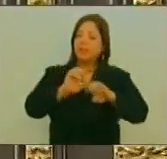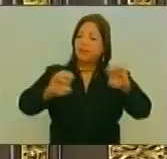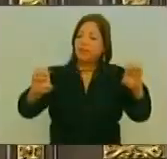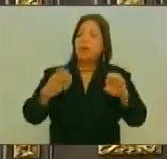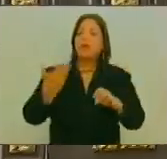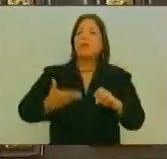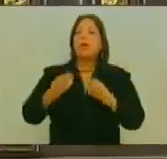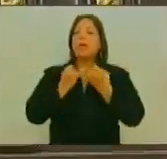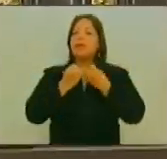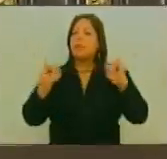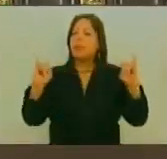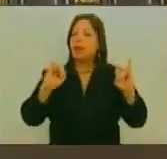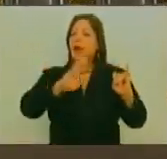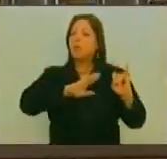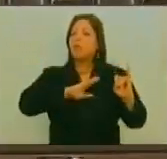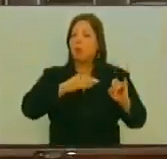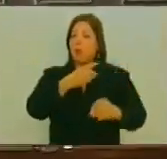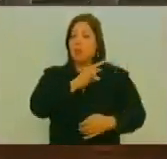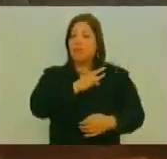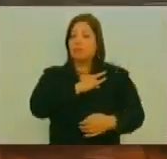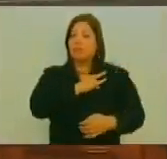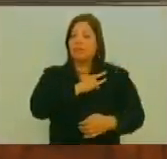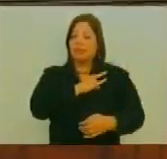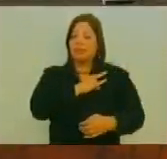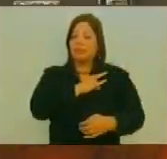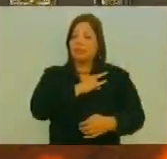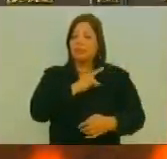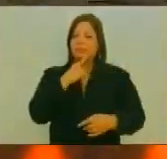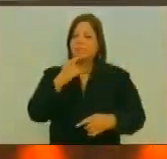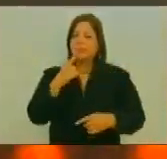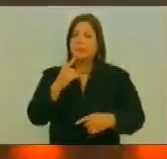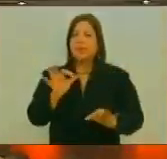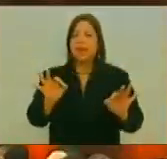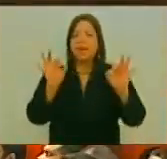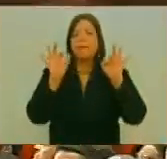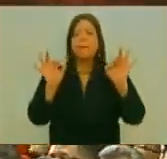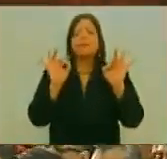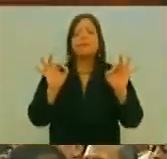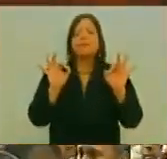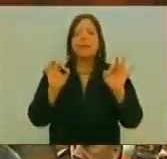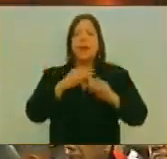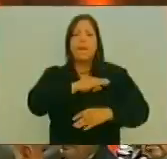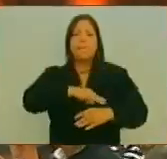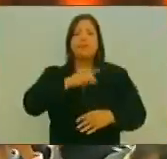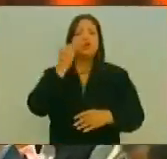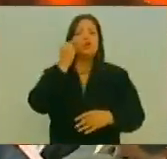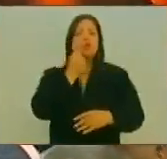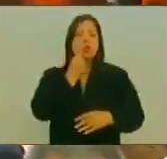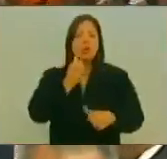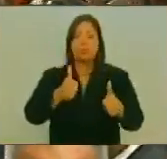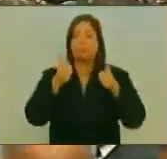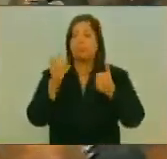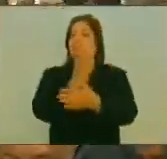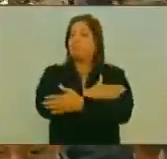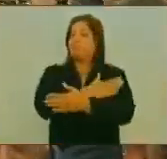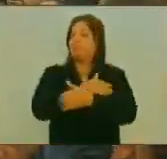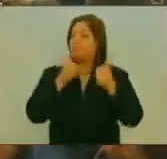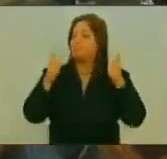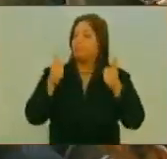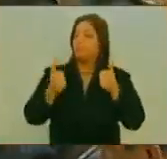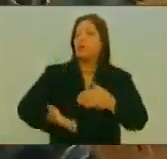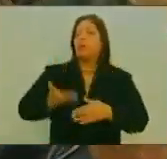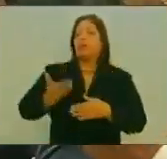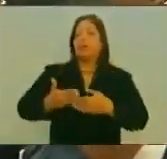La Autonomía Universitaria Reivindicó De Manera Especial La Misión Sucre Y Recordó Los